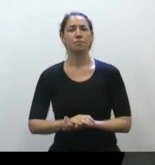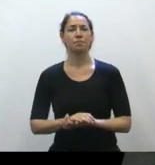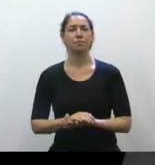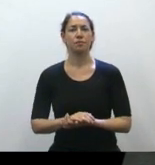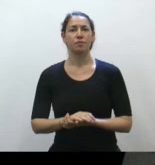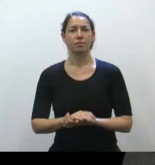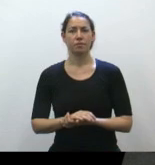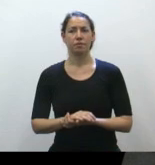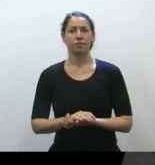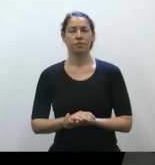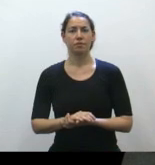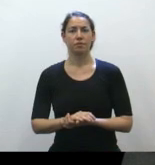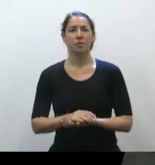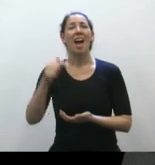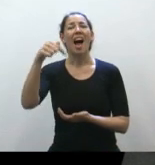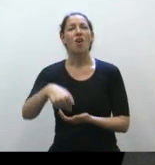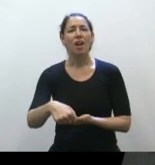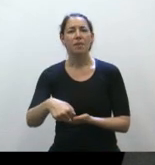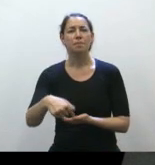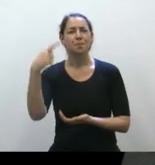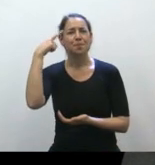Entonces, lo que tenemos que ver es...